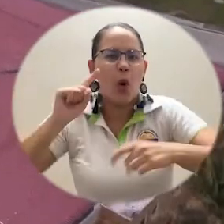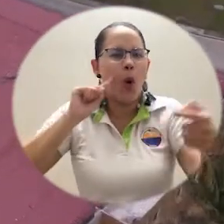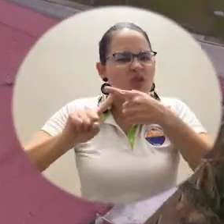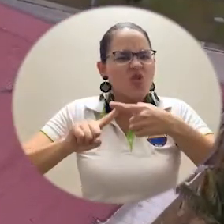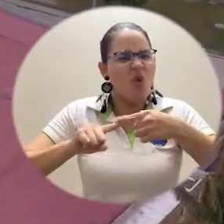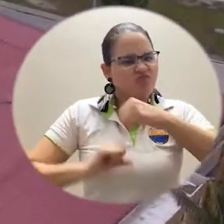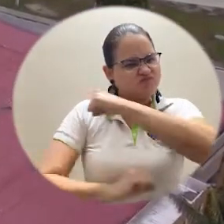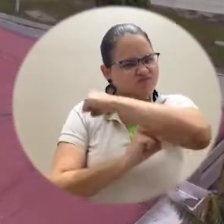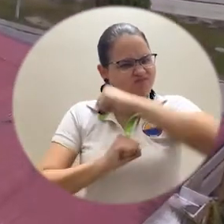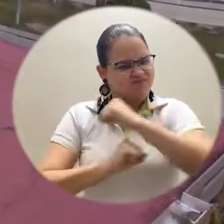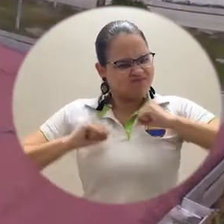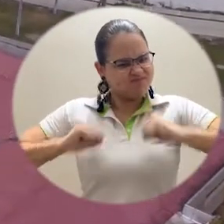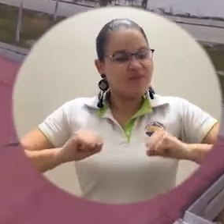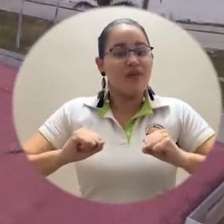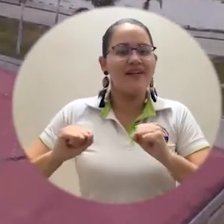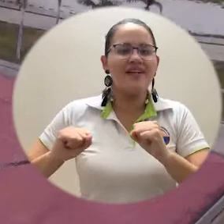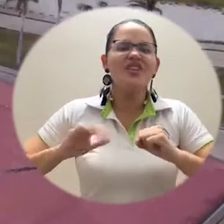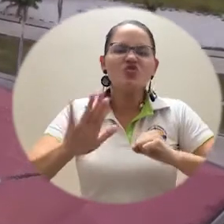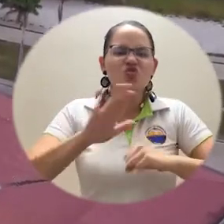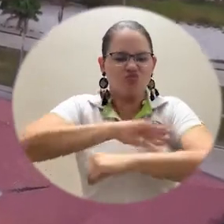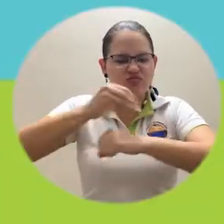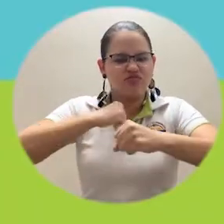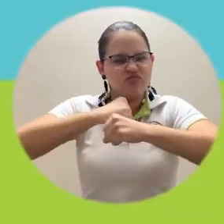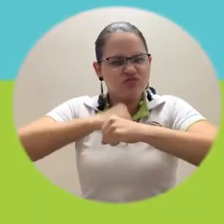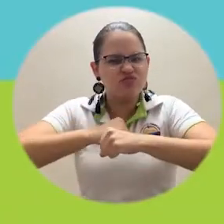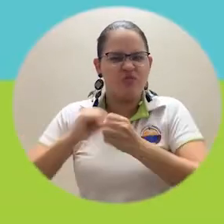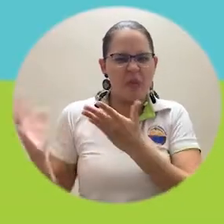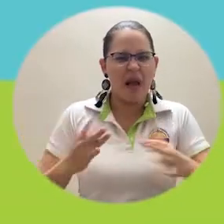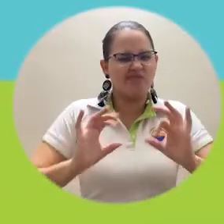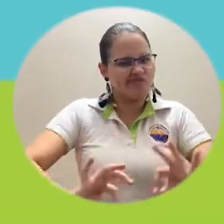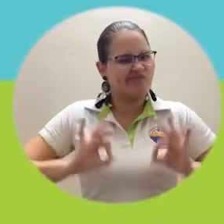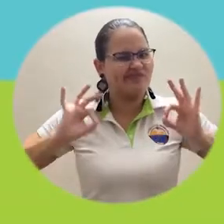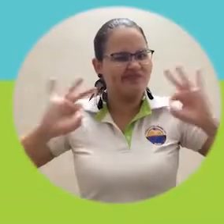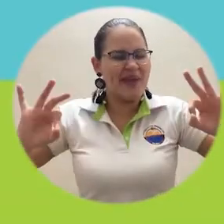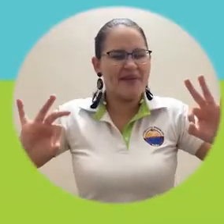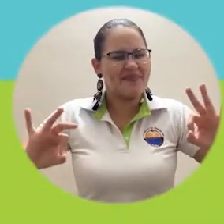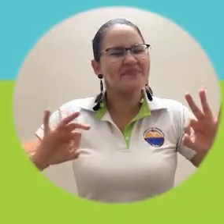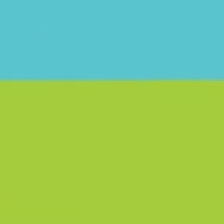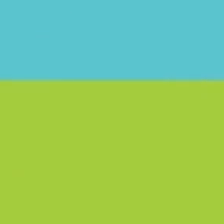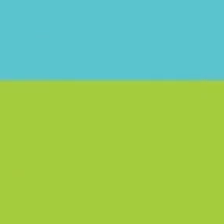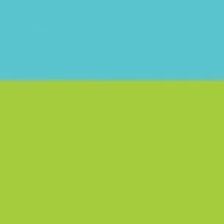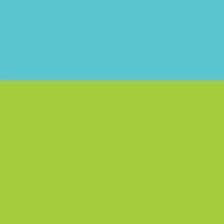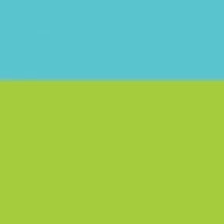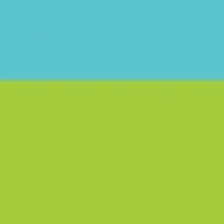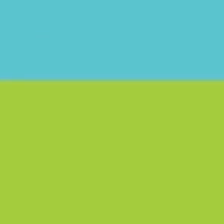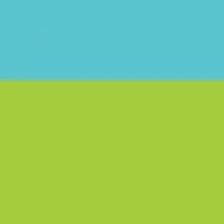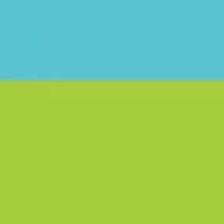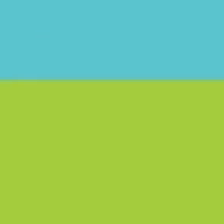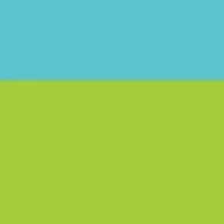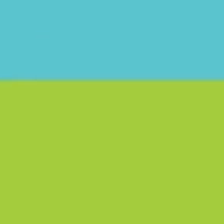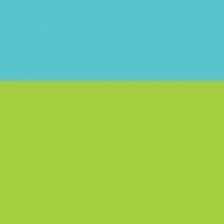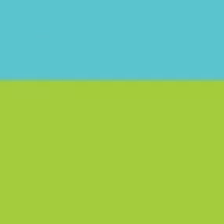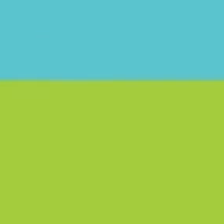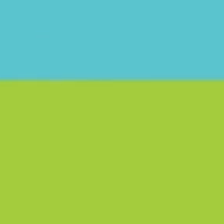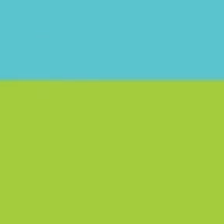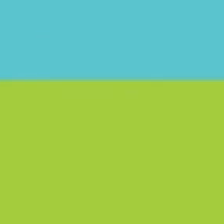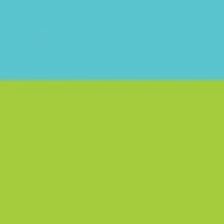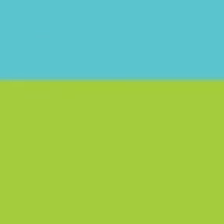institución desde su política de integridad y buen gobierno. Universidad del Magdalena, más incluyente e